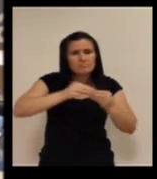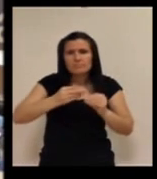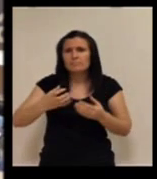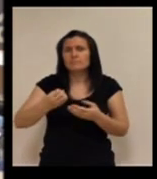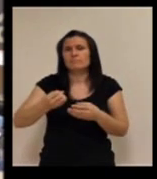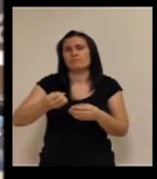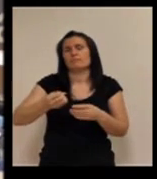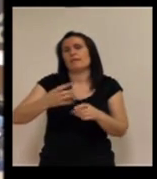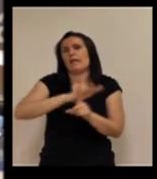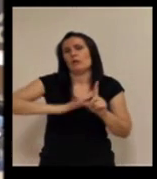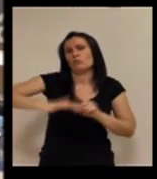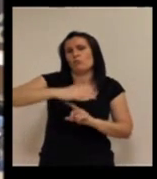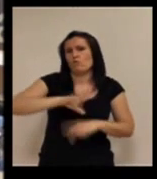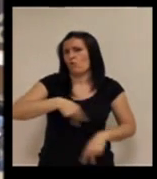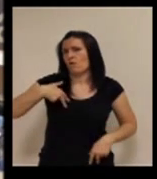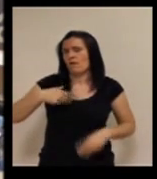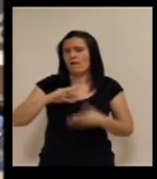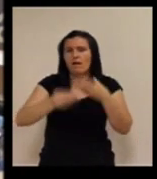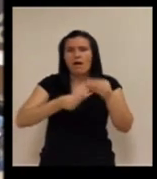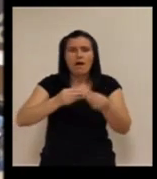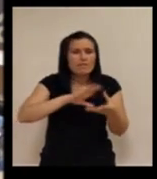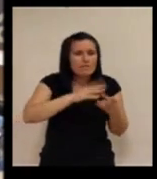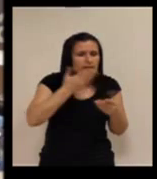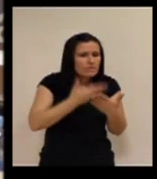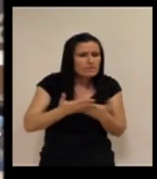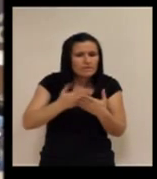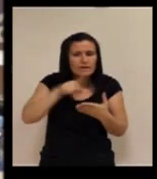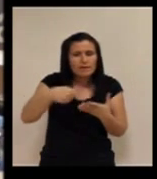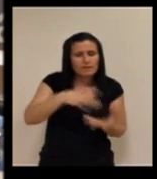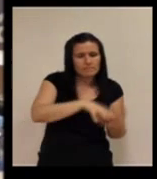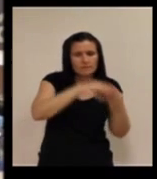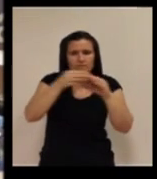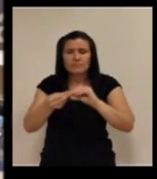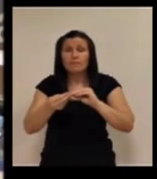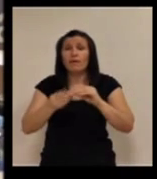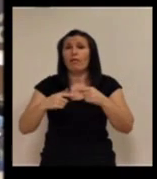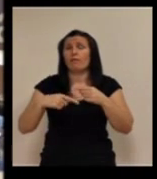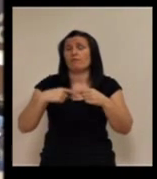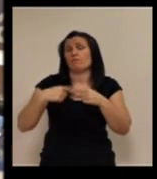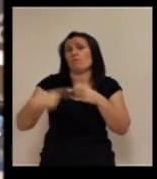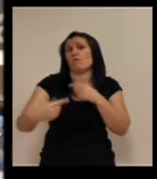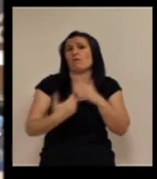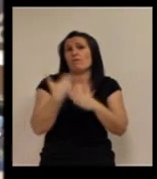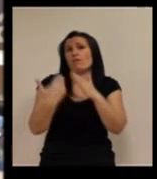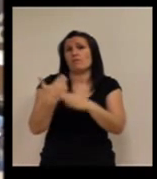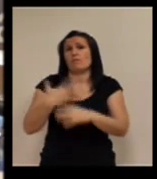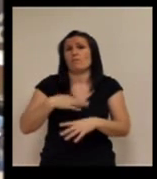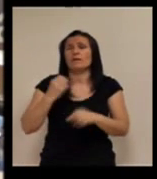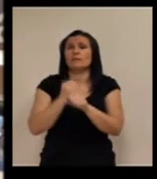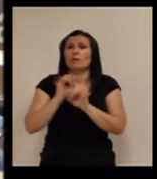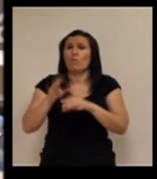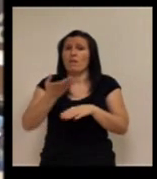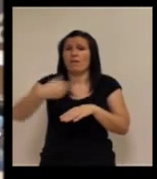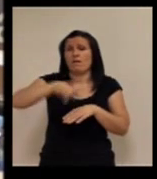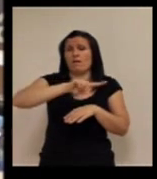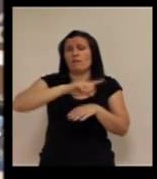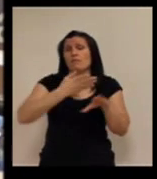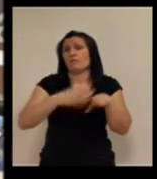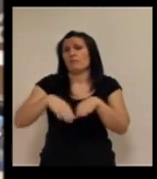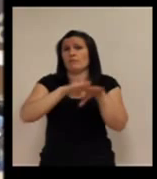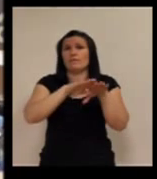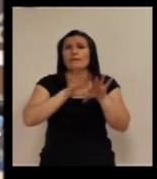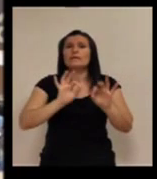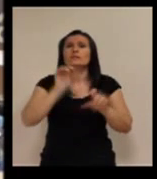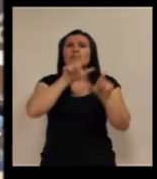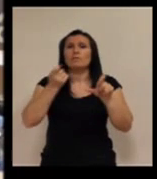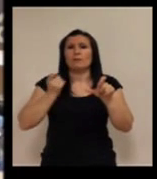entorno en general, ¿no? Pues para favorecer y que su día a día sea como el de cualquiera de nosotros, ¿no? Eso en cuanto a los